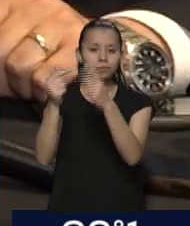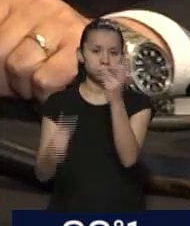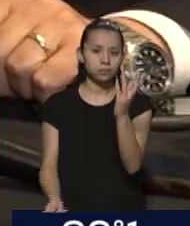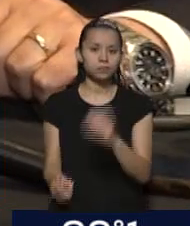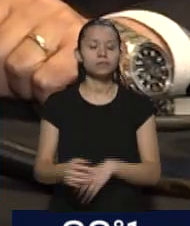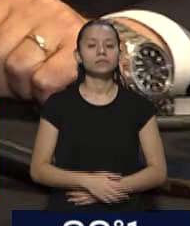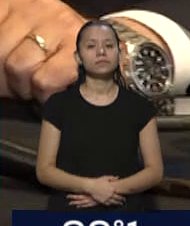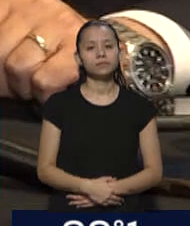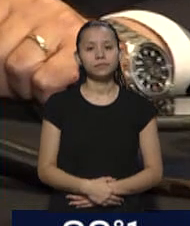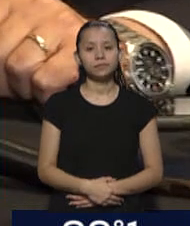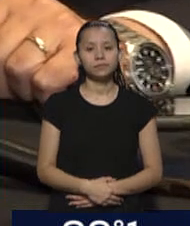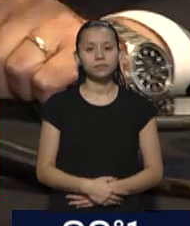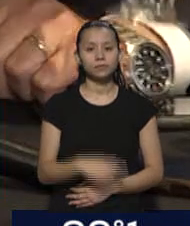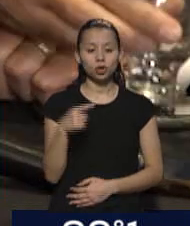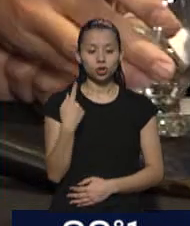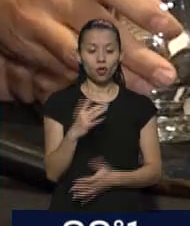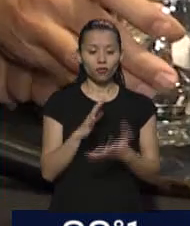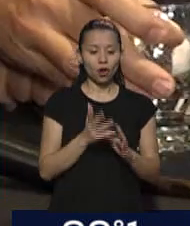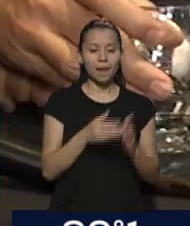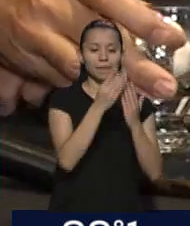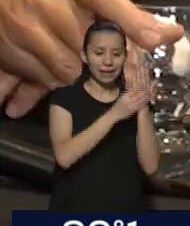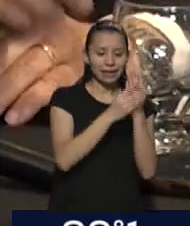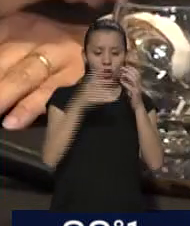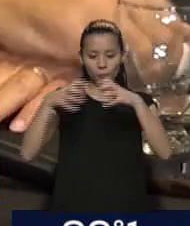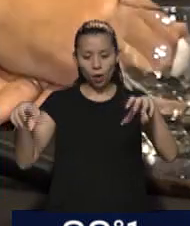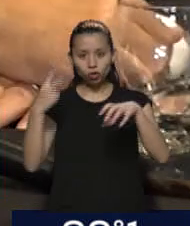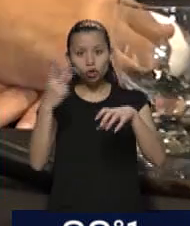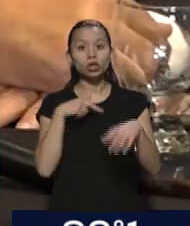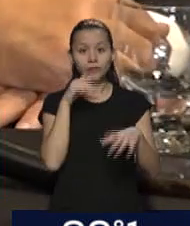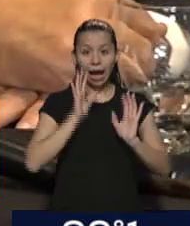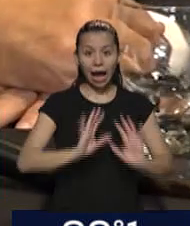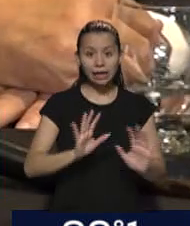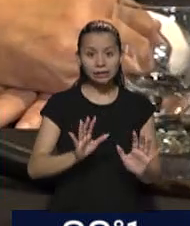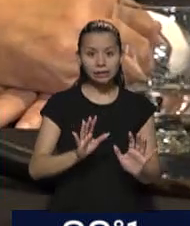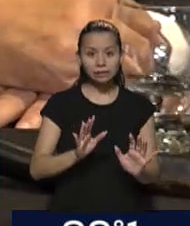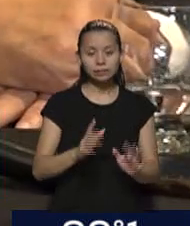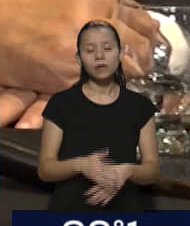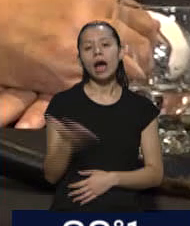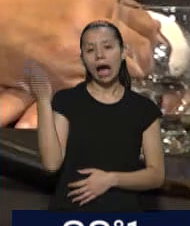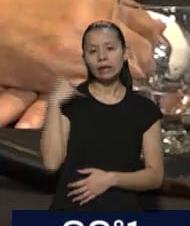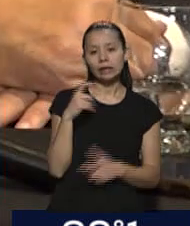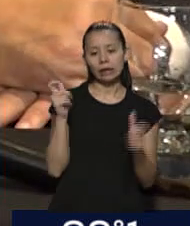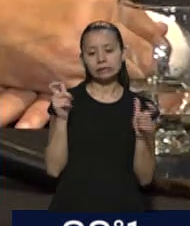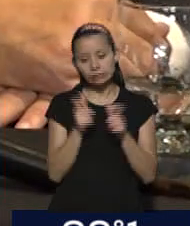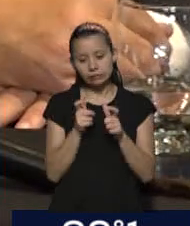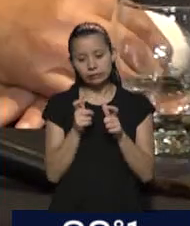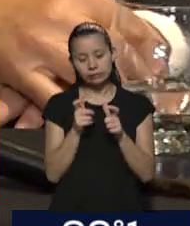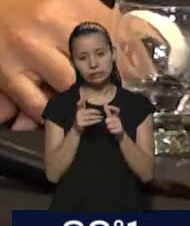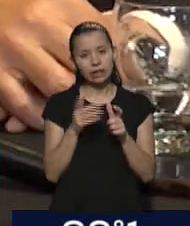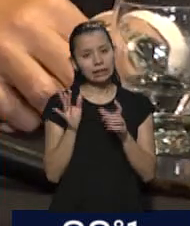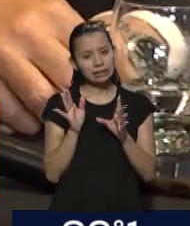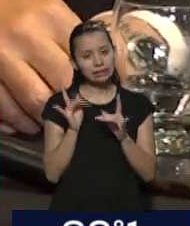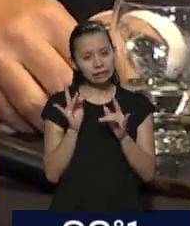Creemos que con esta estructura más ágil, más chica que la que teníamos, que ya era chica, como dije, nos